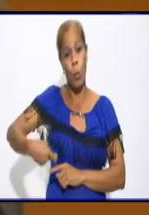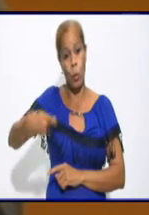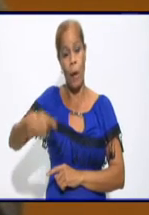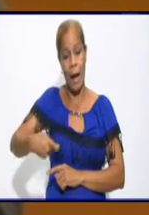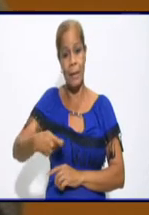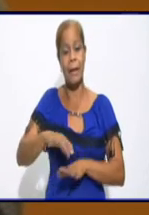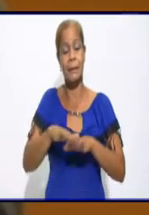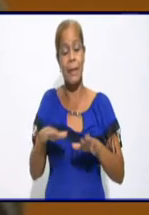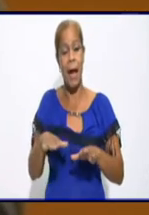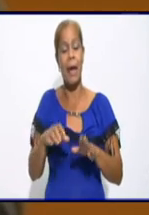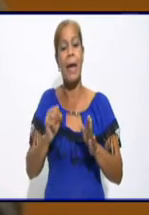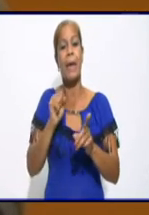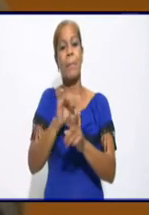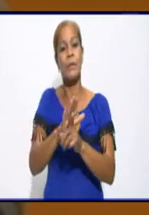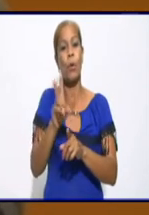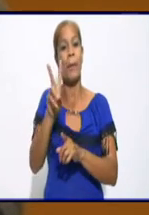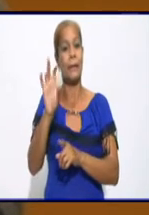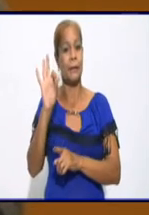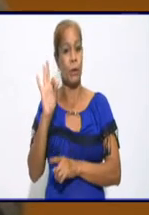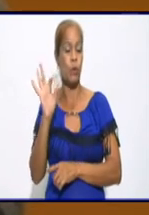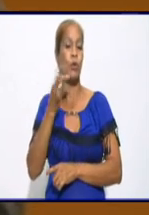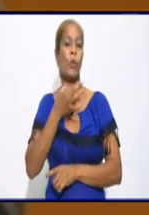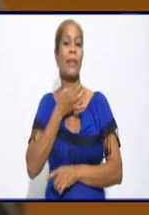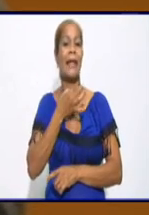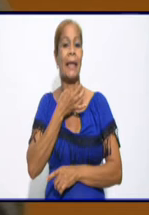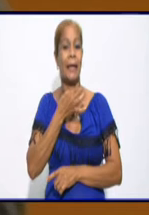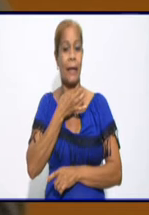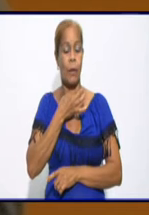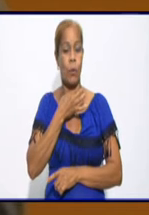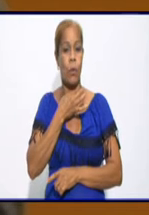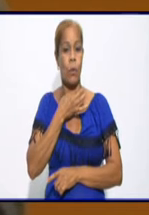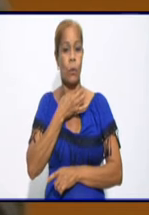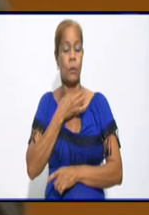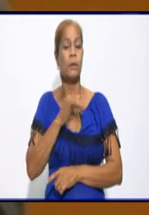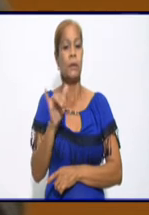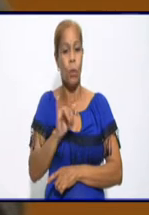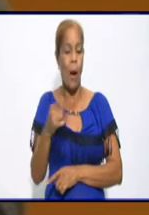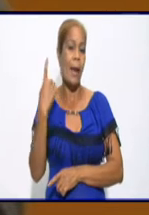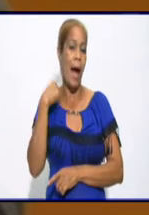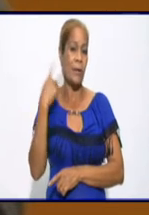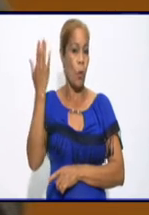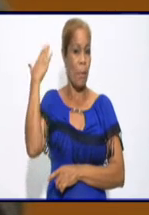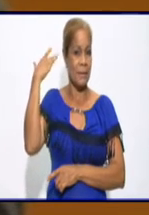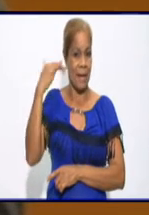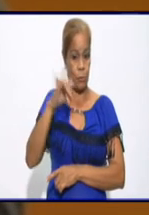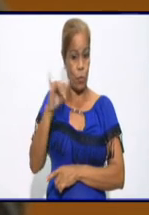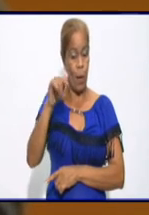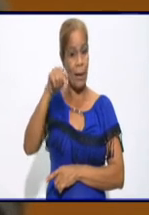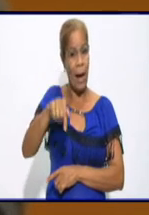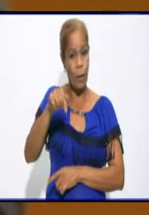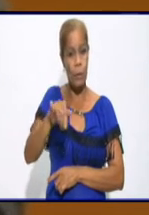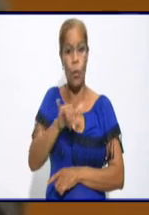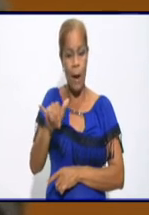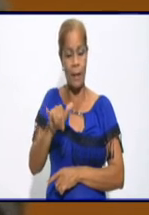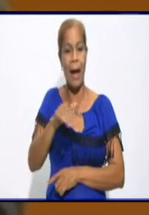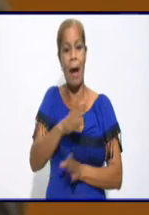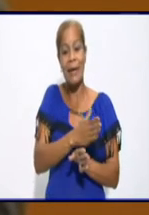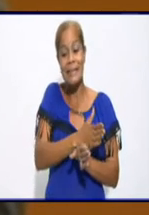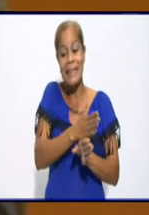el pasado 28 de enero y la misma, como es habitual, excepto el año pasado, y este se extiende hasta el 30 de abril.